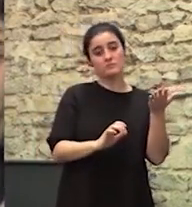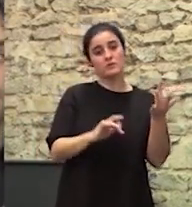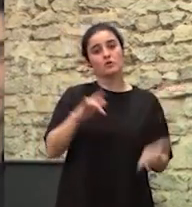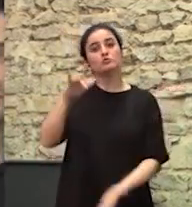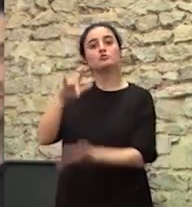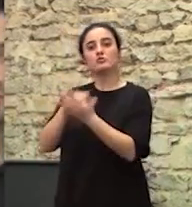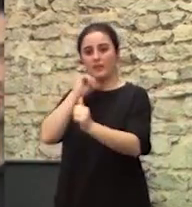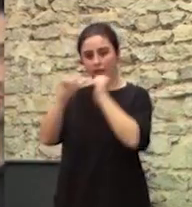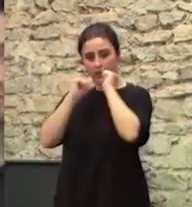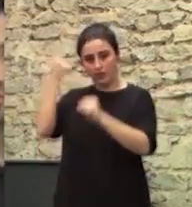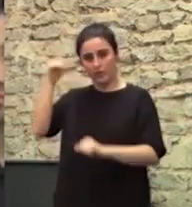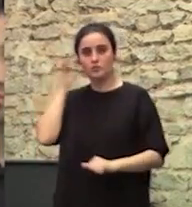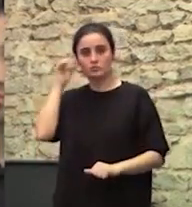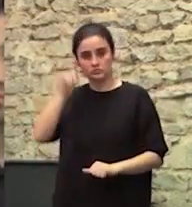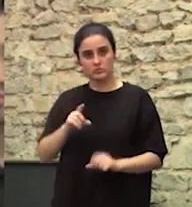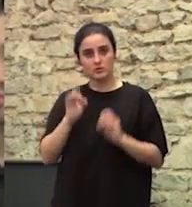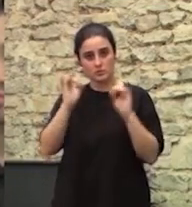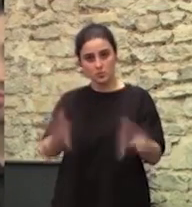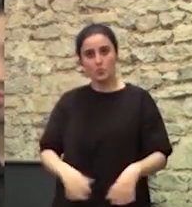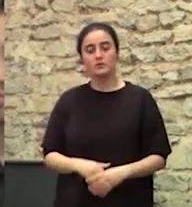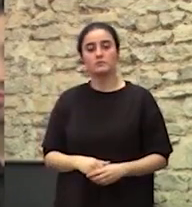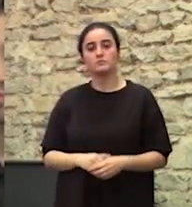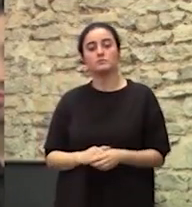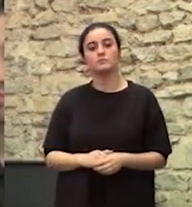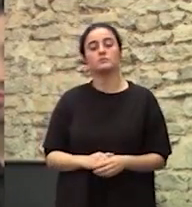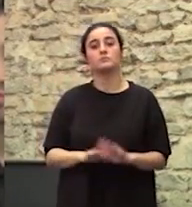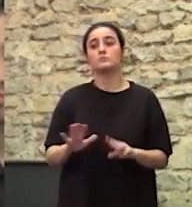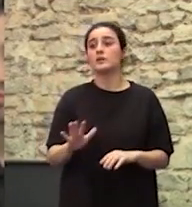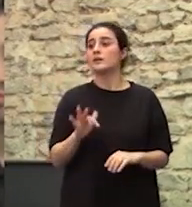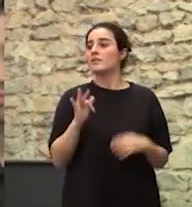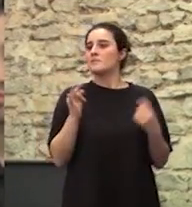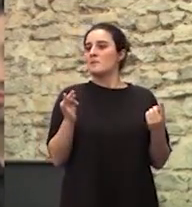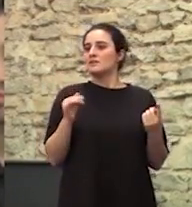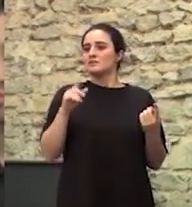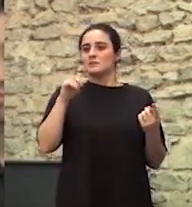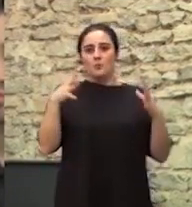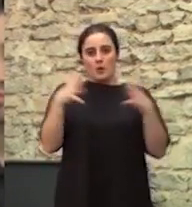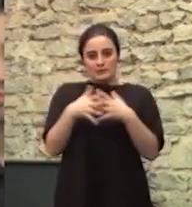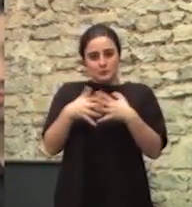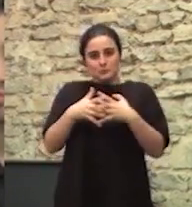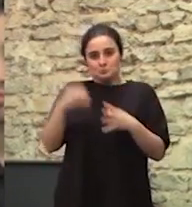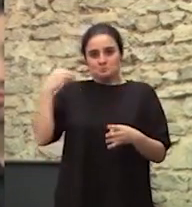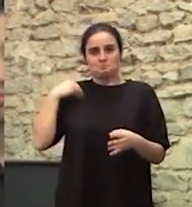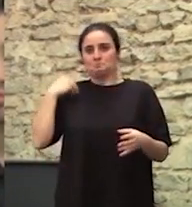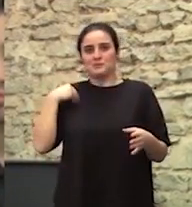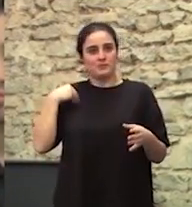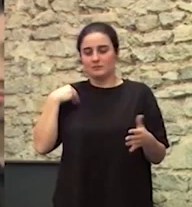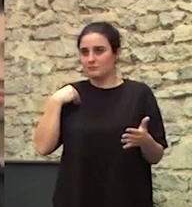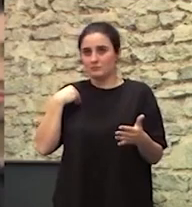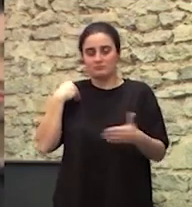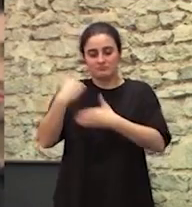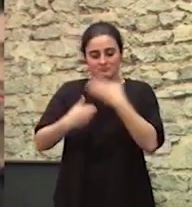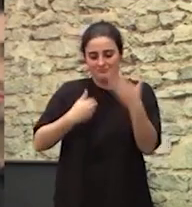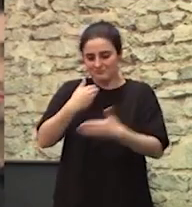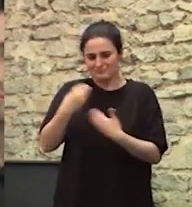acontecido con el pueblo gitano Pero además Con la misma estructura Exactamente con la misma